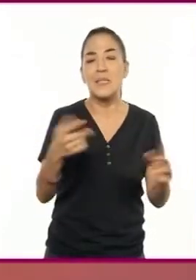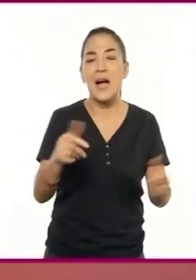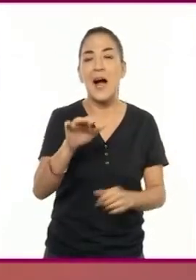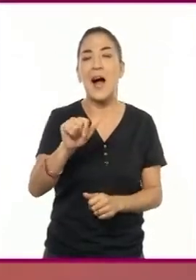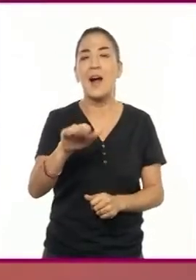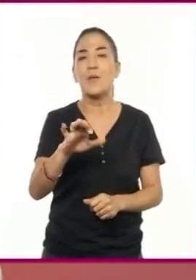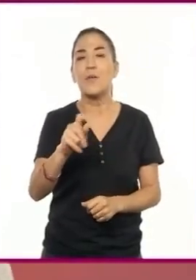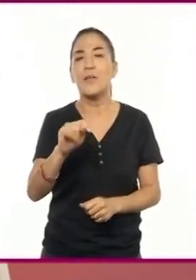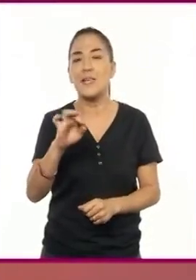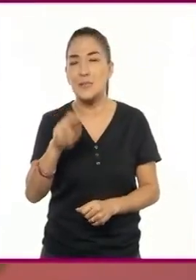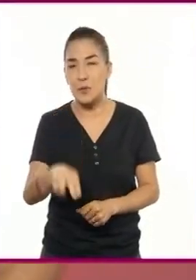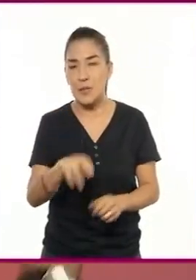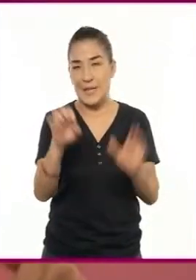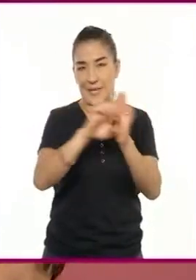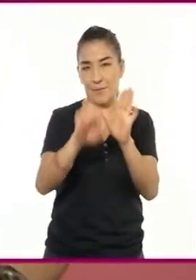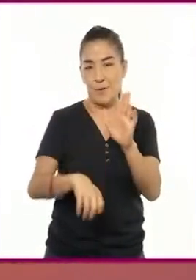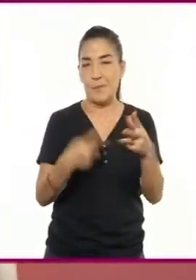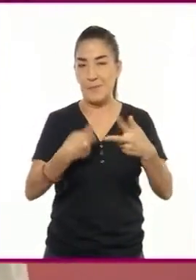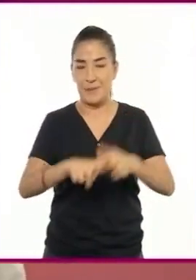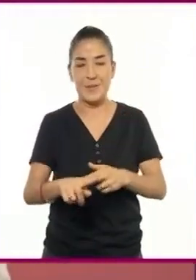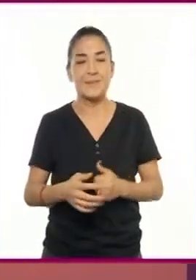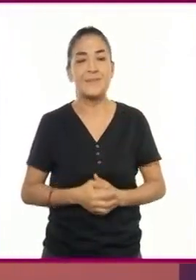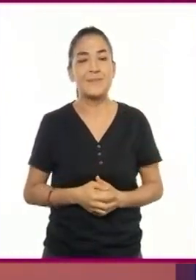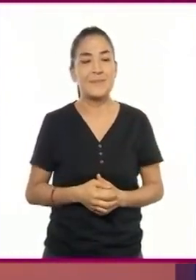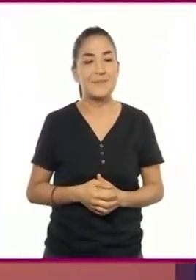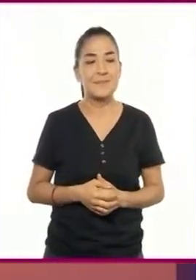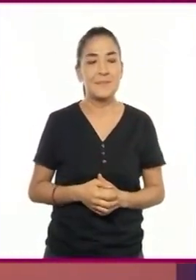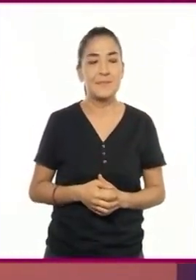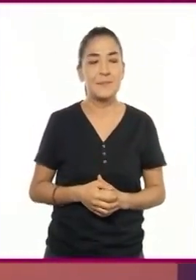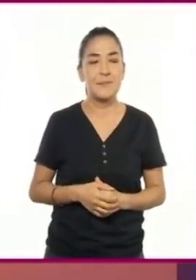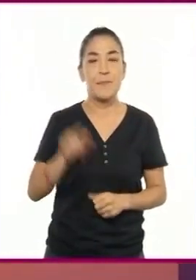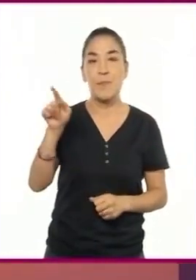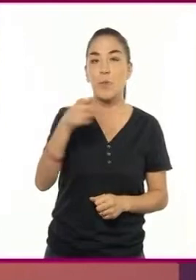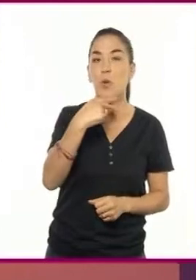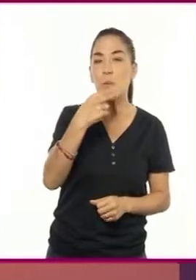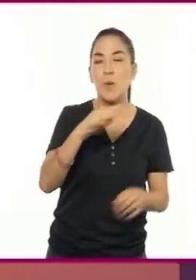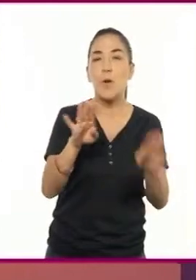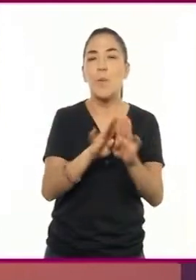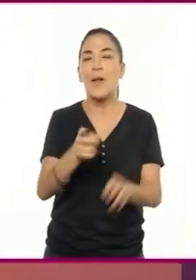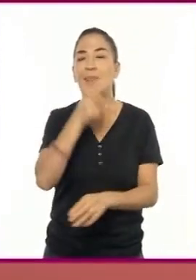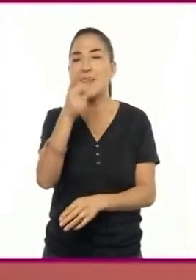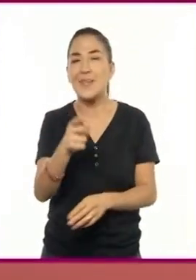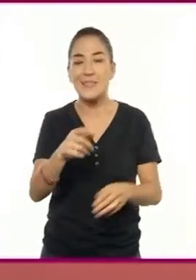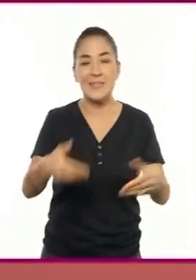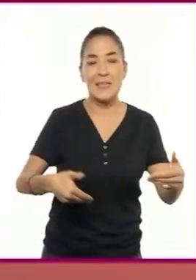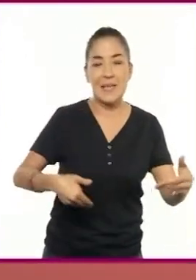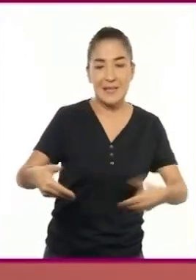y empezar así. Enrique interpreta los diálogos del personaje.